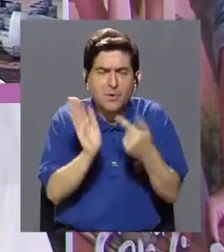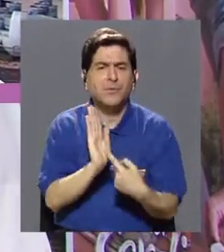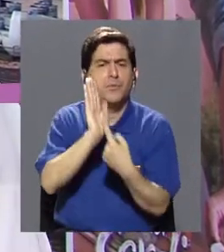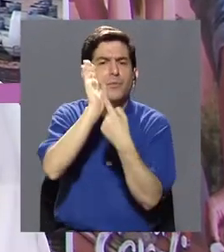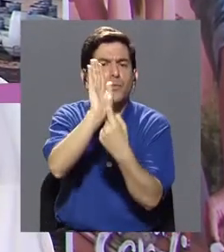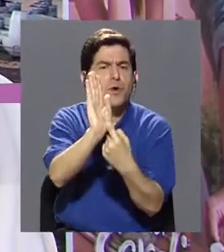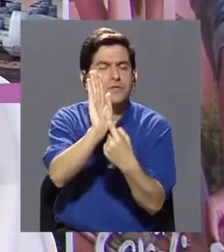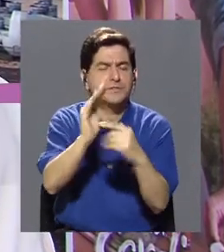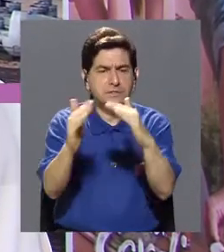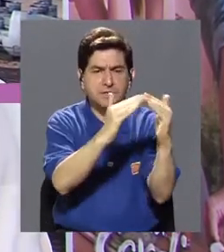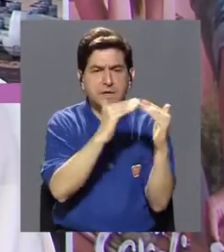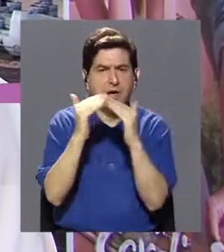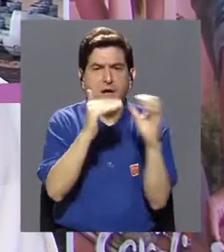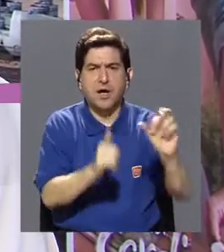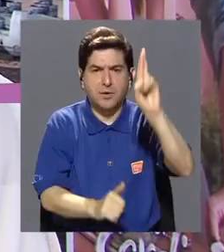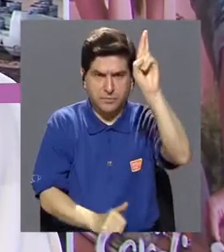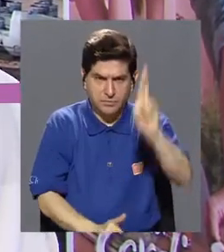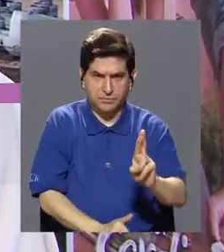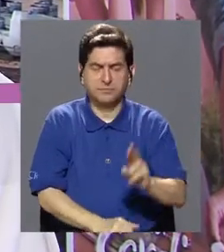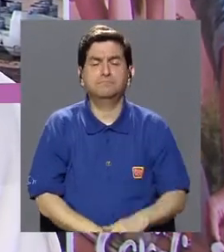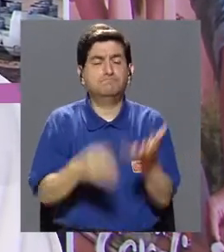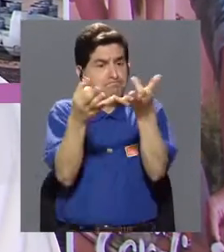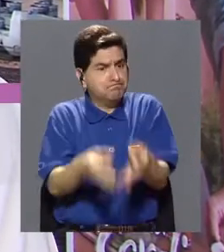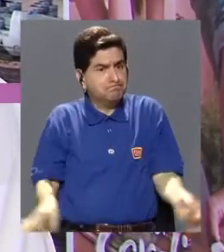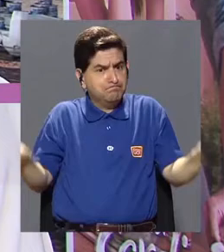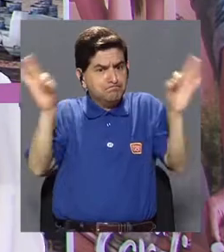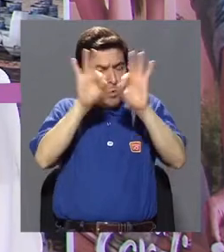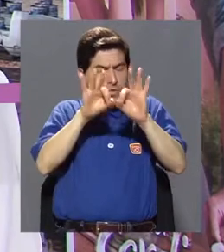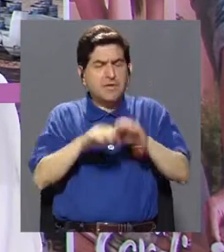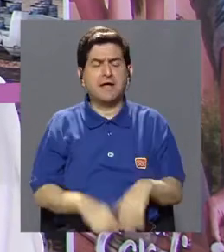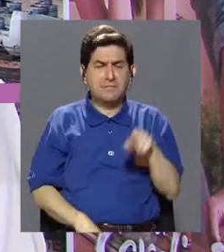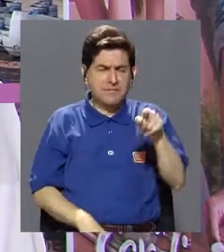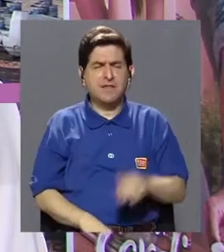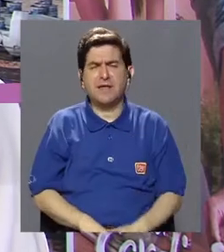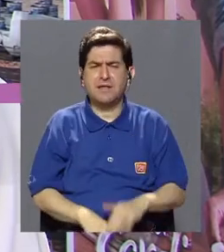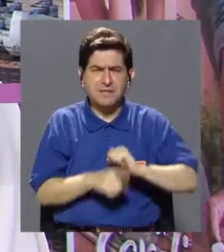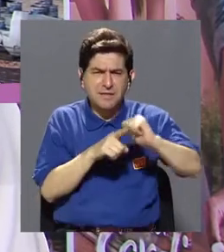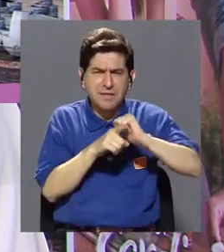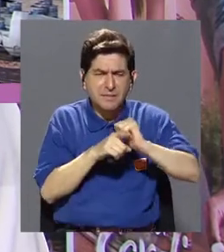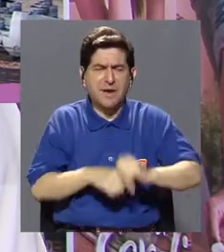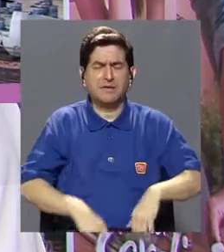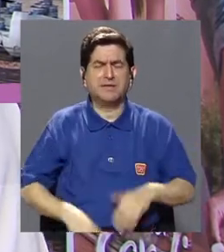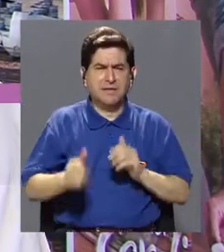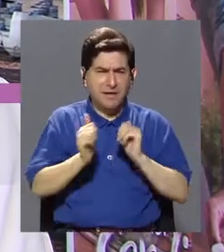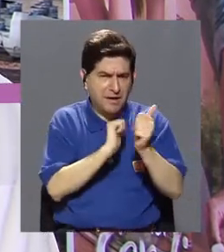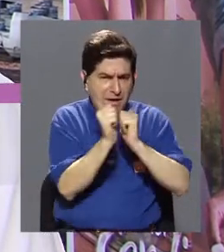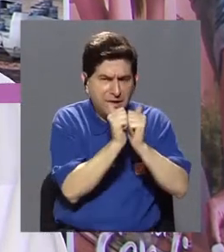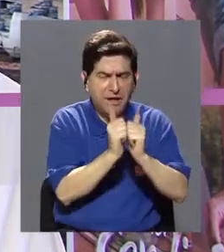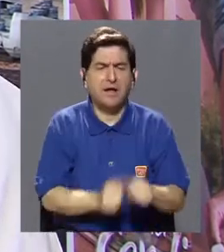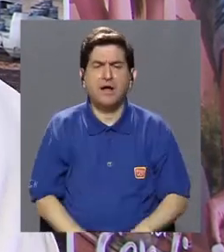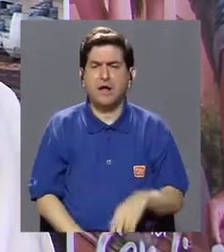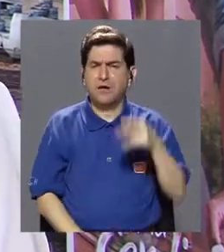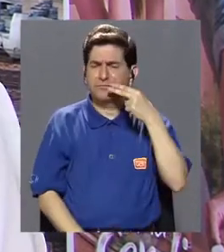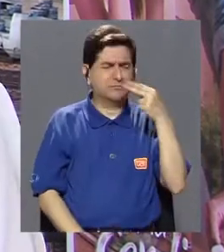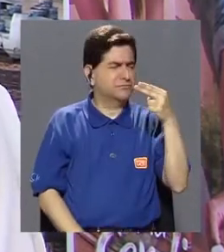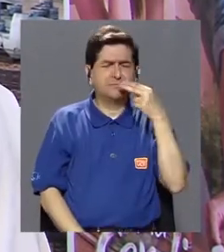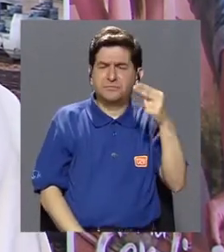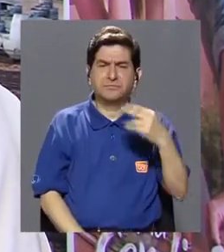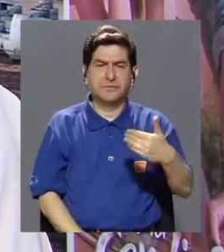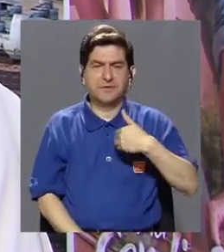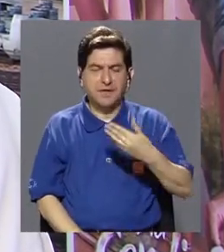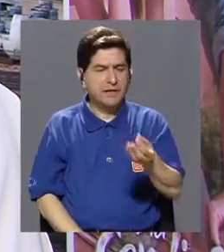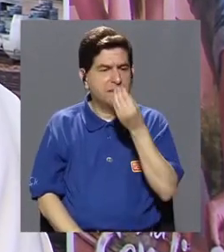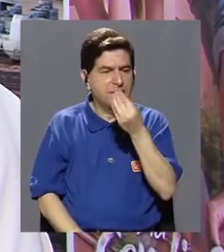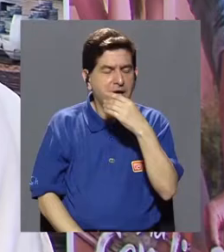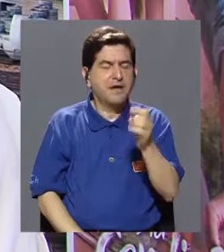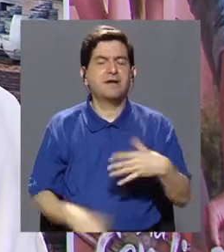enseña a la población costarricense la importancia de hacer ejercicio, la importancia de no fumar, la importancia de tener